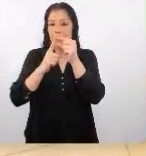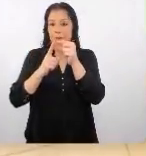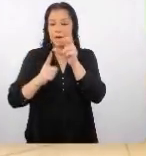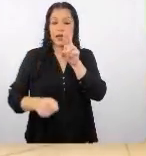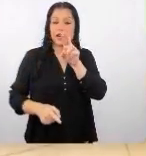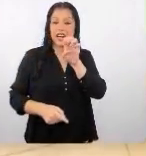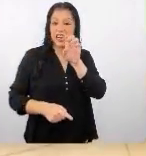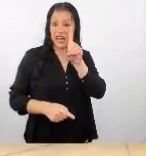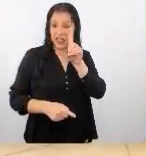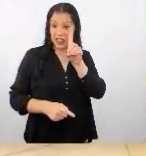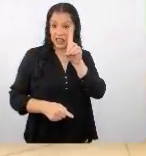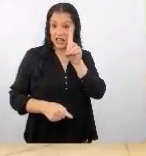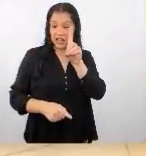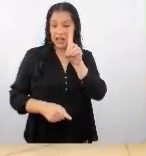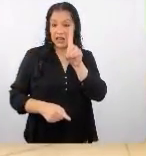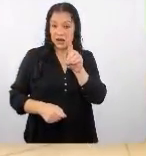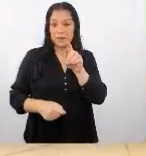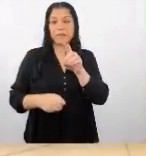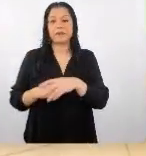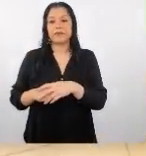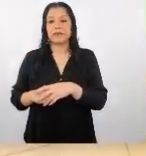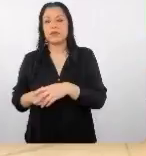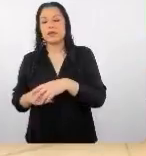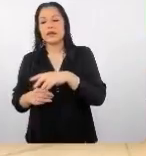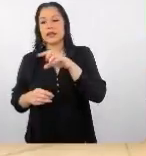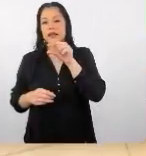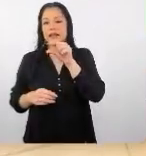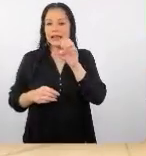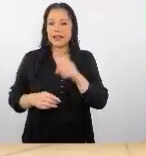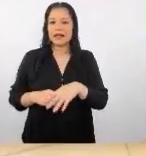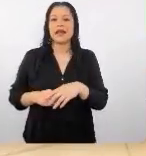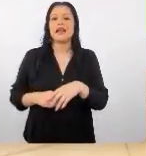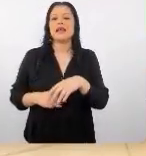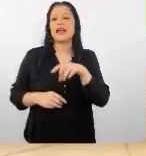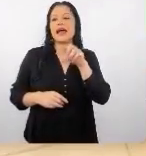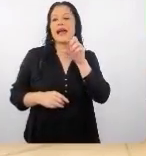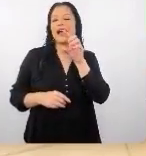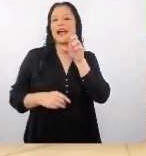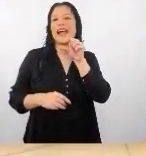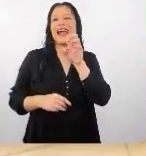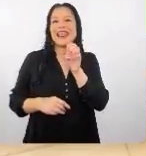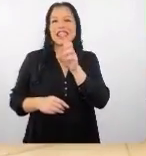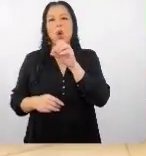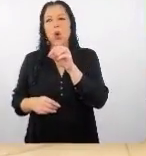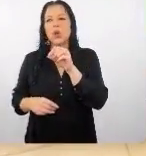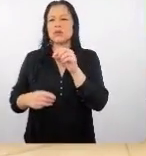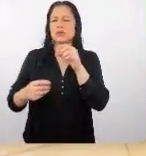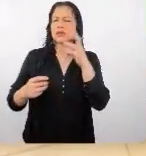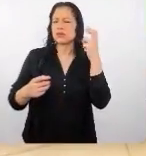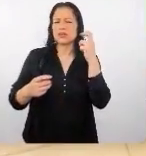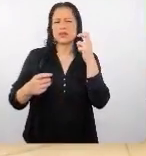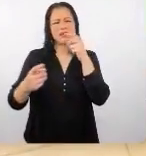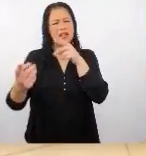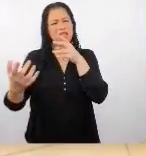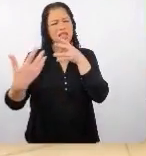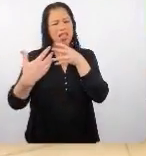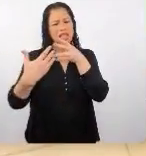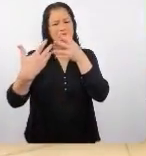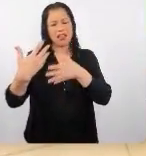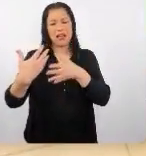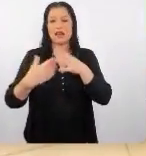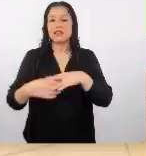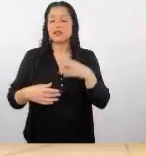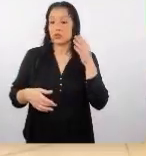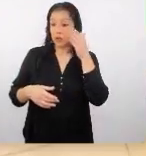red ellos tienen de do suena completamente distinto y no lo van a entender entonces si uno está en Japón uno bueno ya les